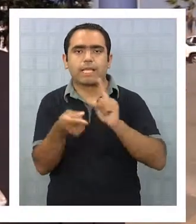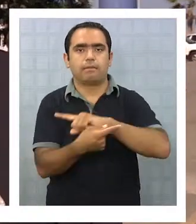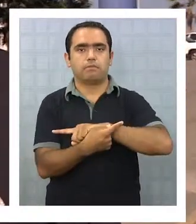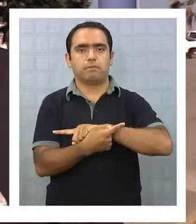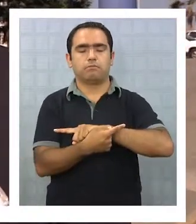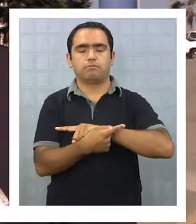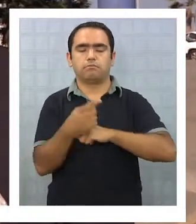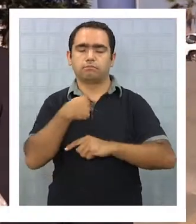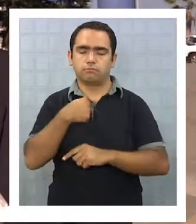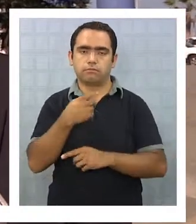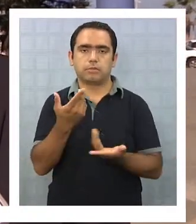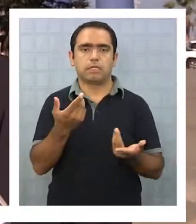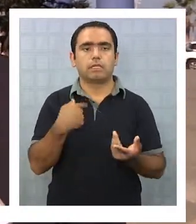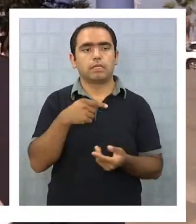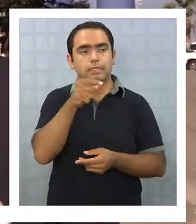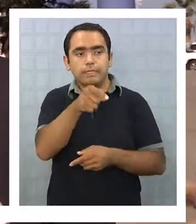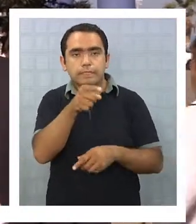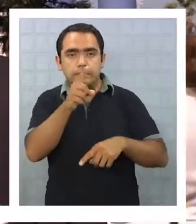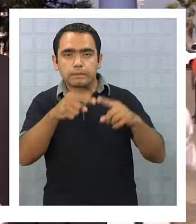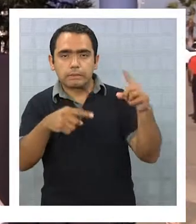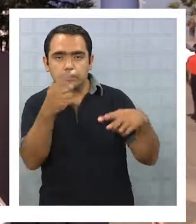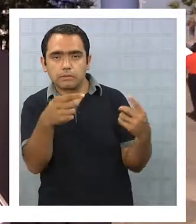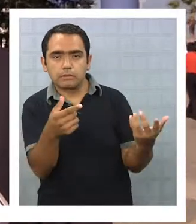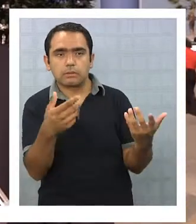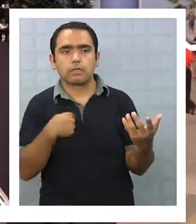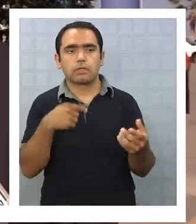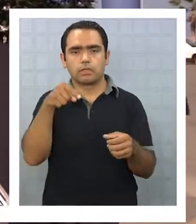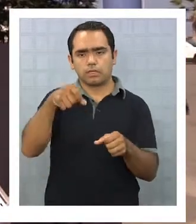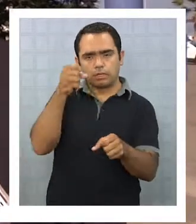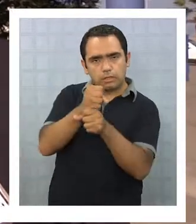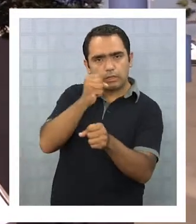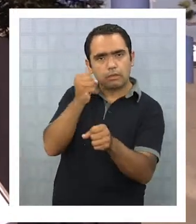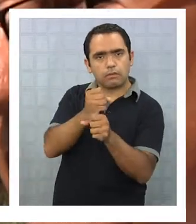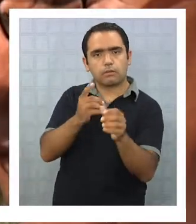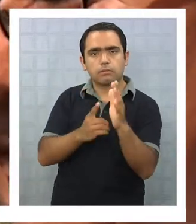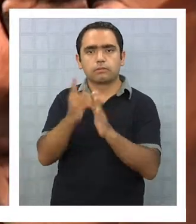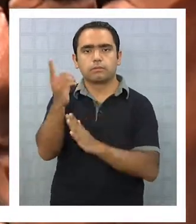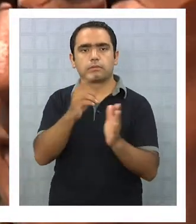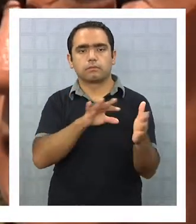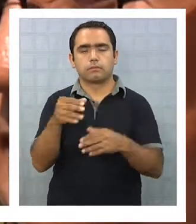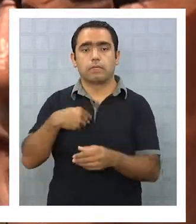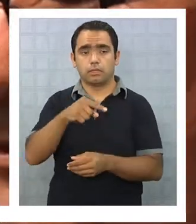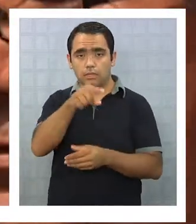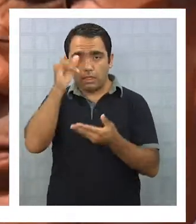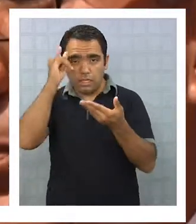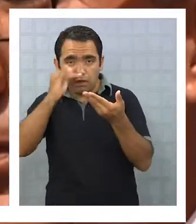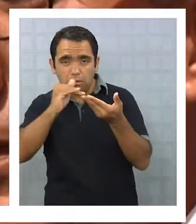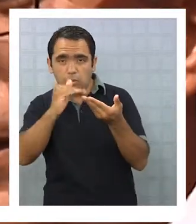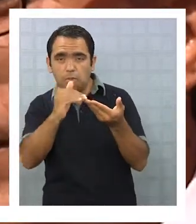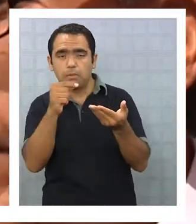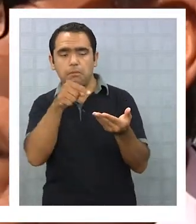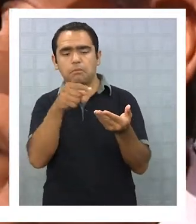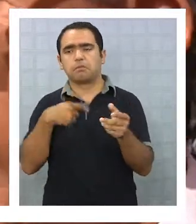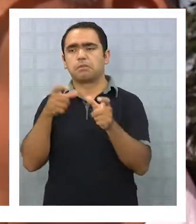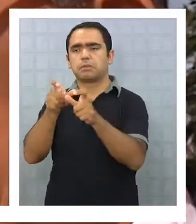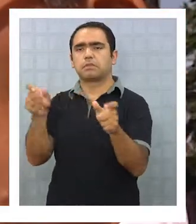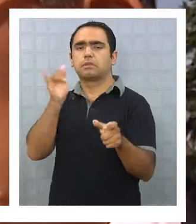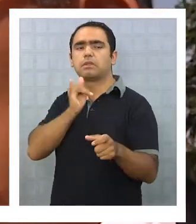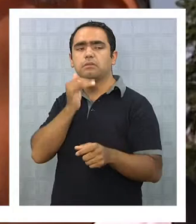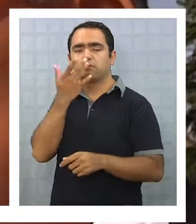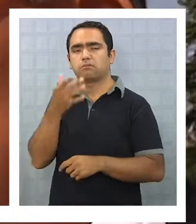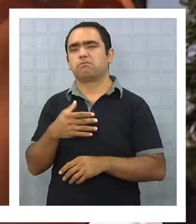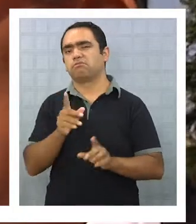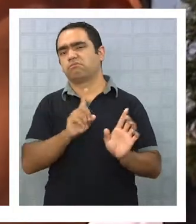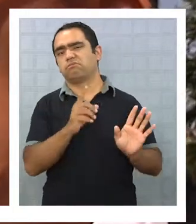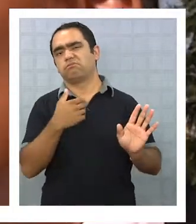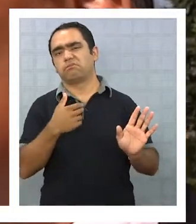ya en el sentido de impulsar este tipo de cosas, este trabajo que estamos desarrollando. Disculpas que no convencen a los psiquiqueños tal